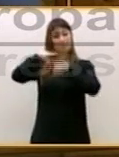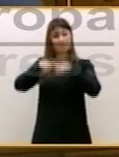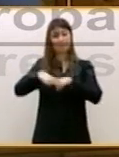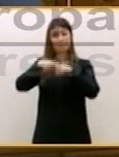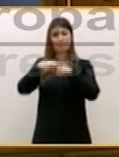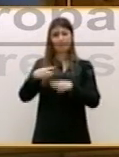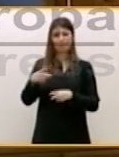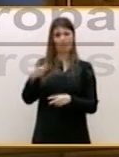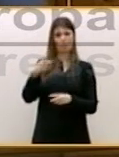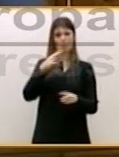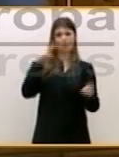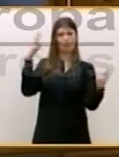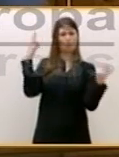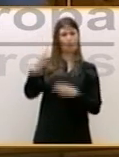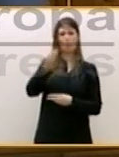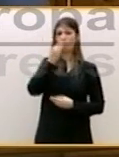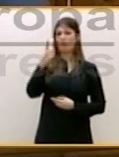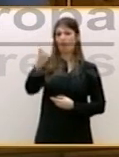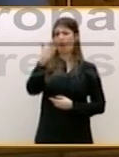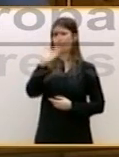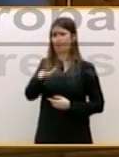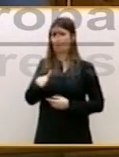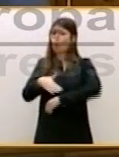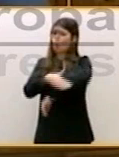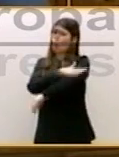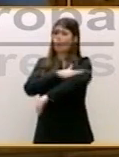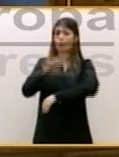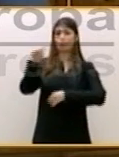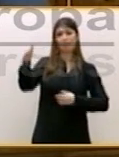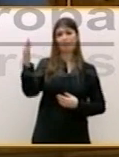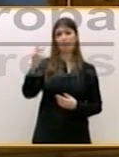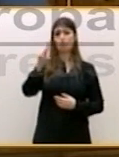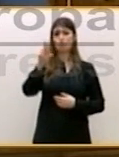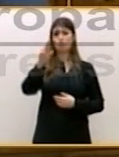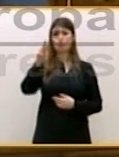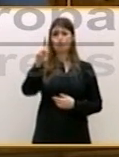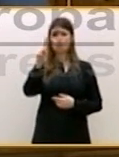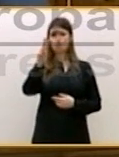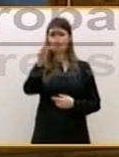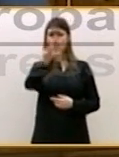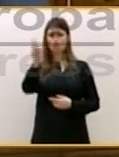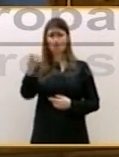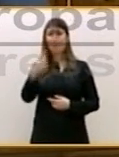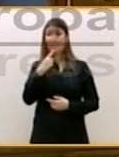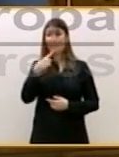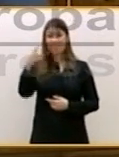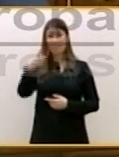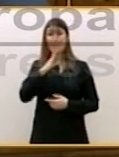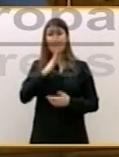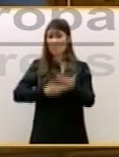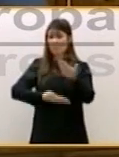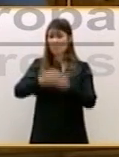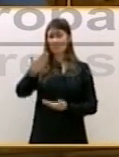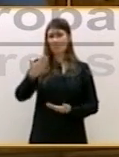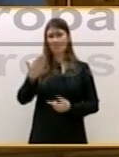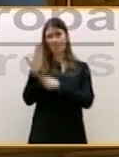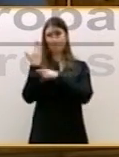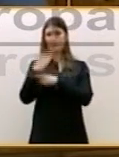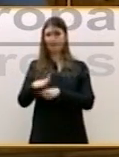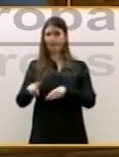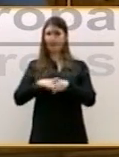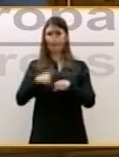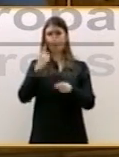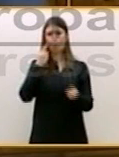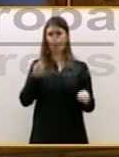radicalmente y el Gobierno debería tomar medidas, porque además Urcullu, según el mismo rotativo, representa la línea moderada del